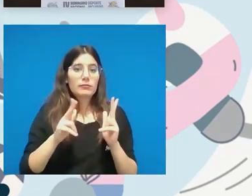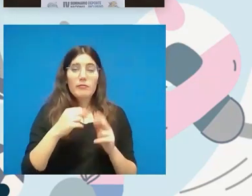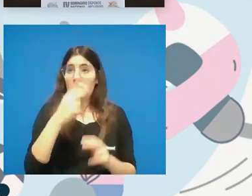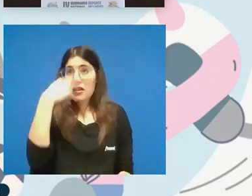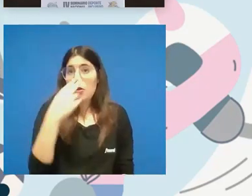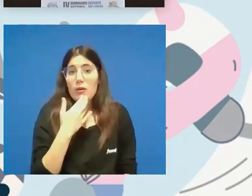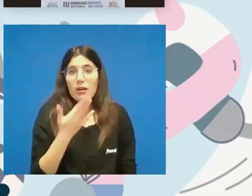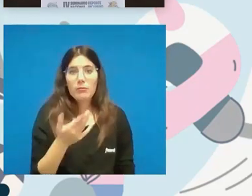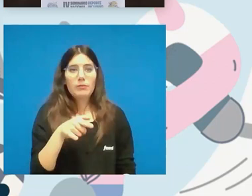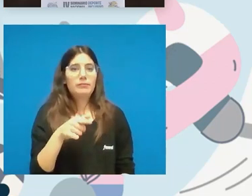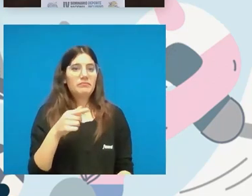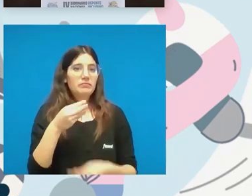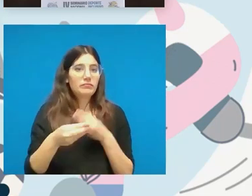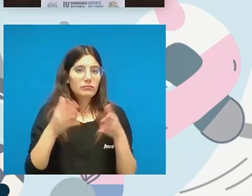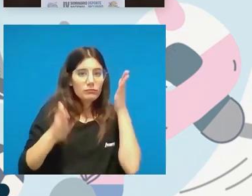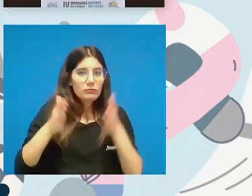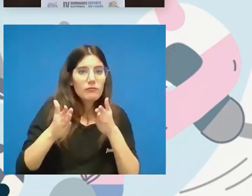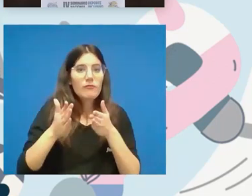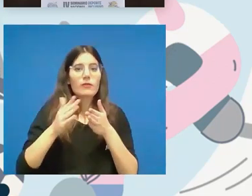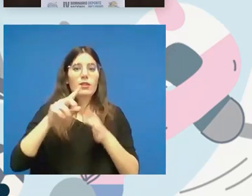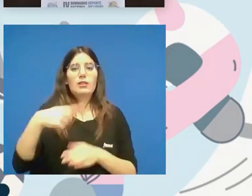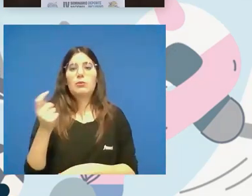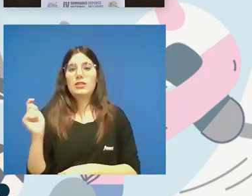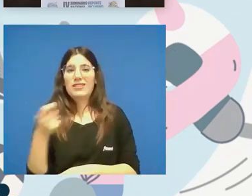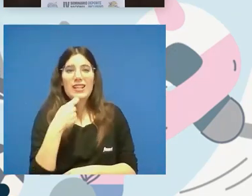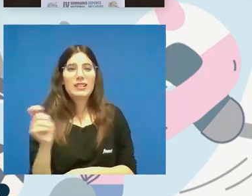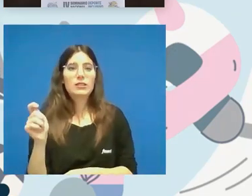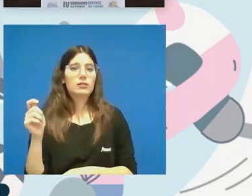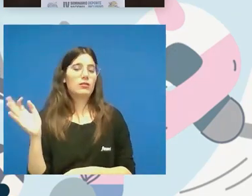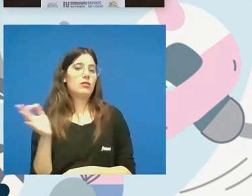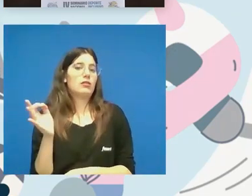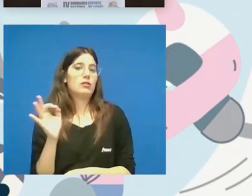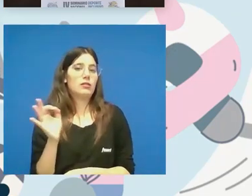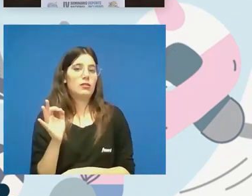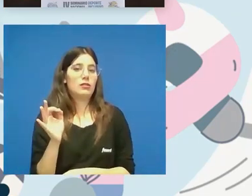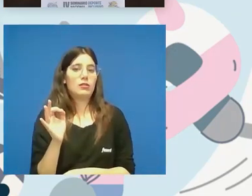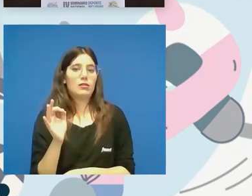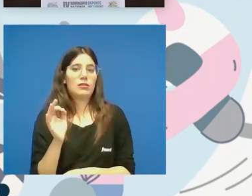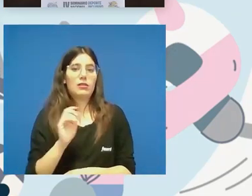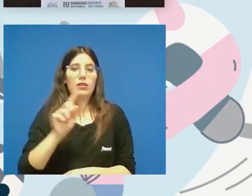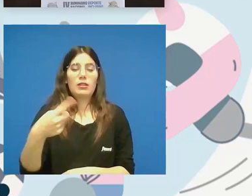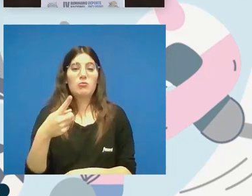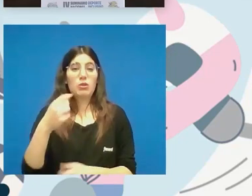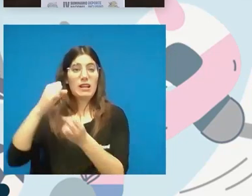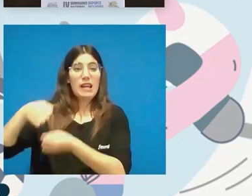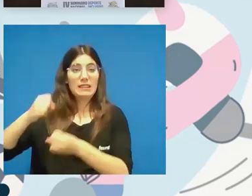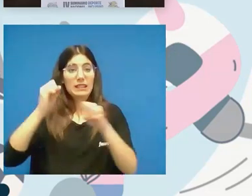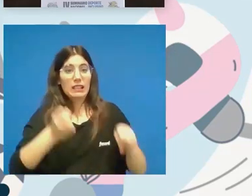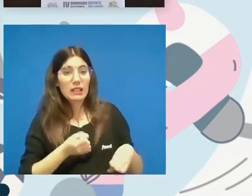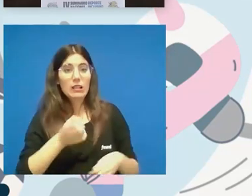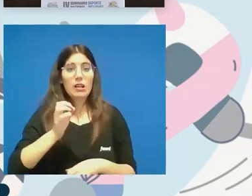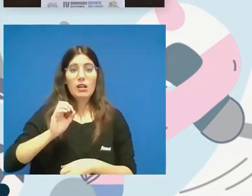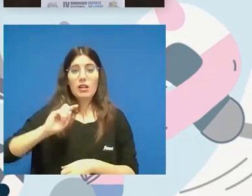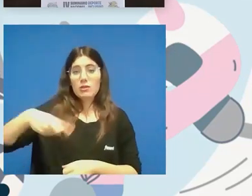que practica atletismo practica tenis blind tenis y luego va a esquí y luego hace golbol